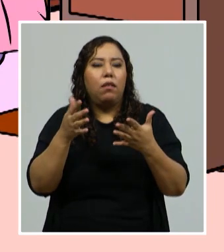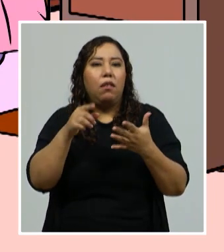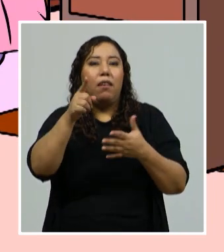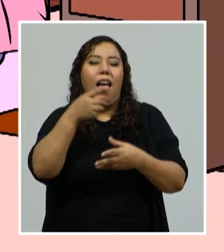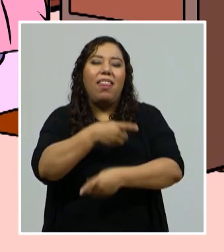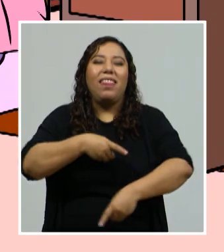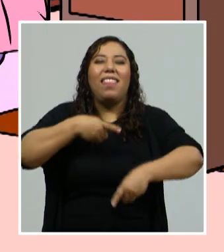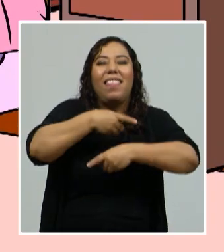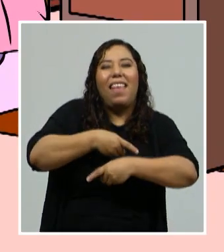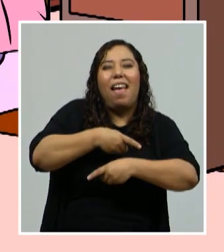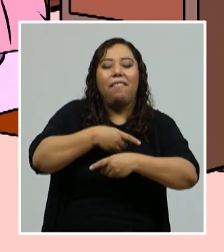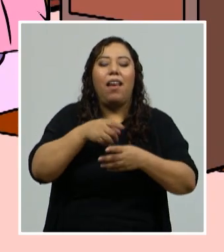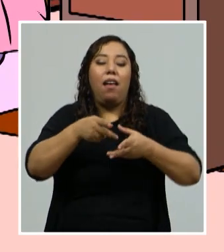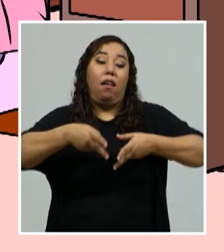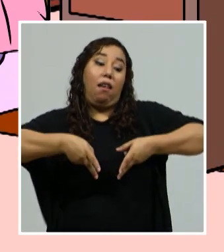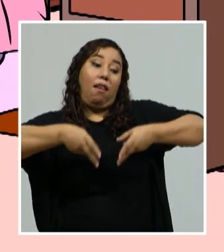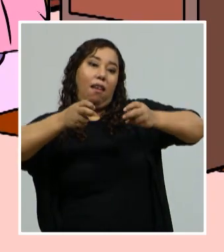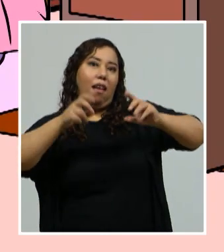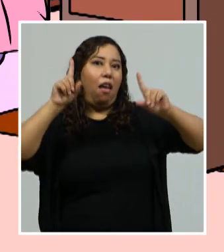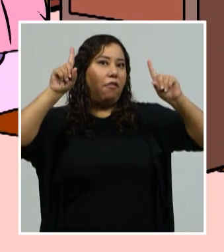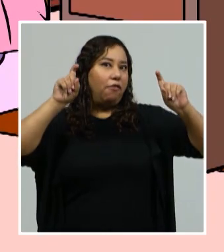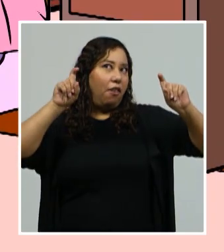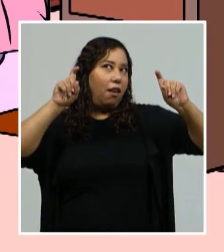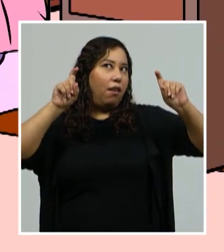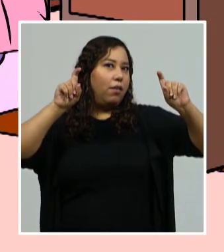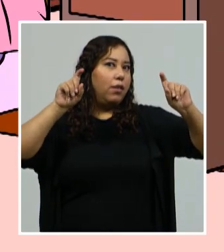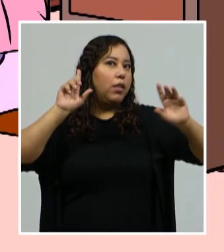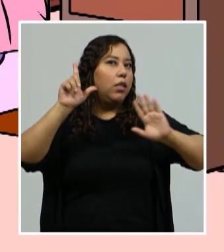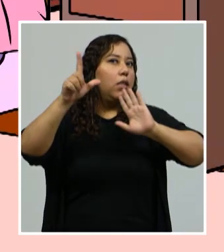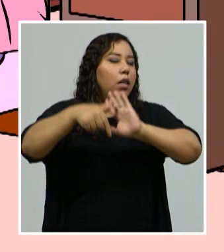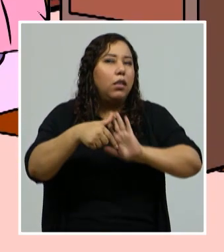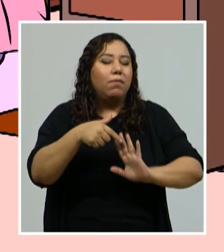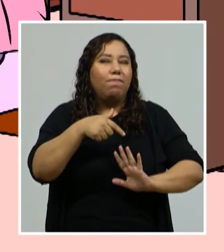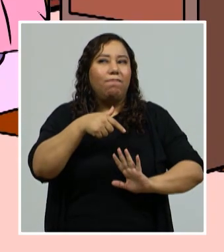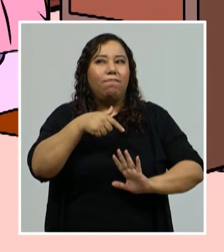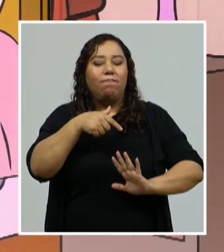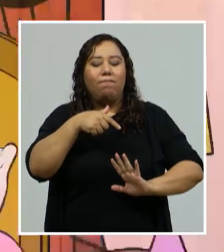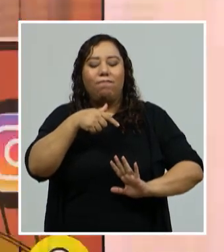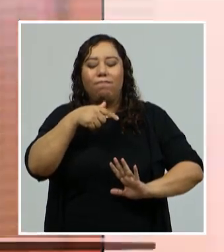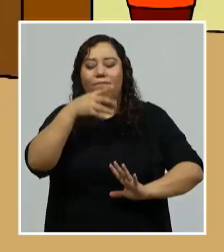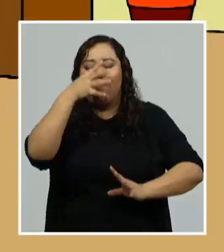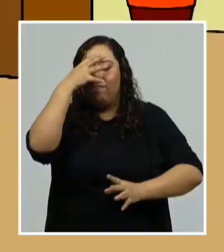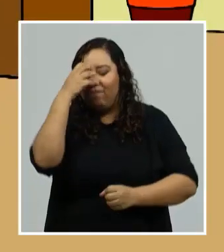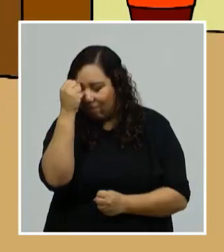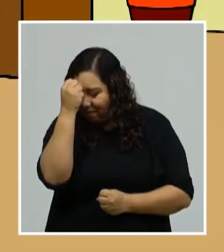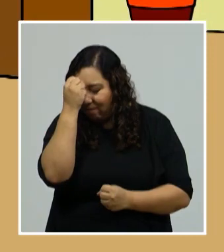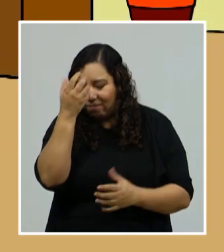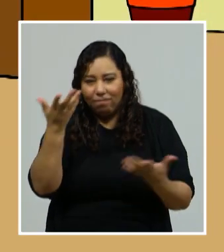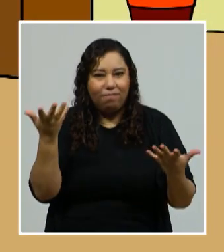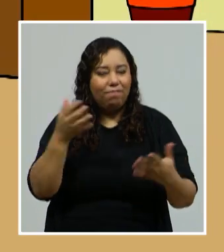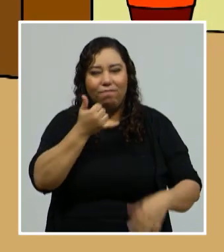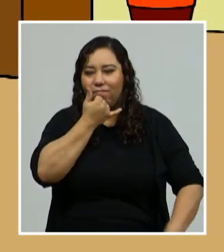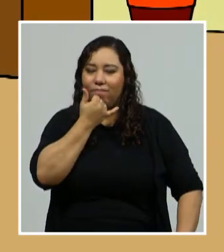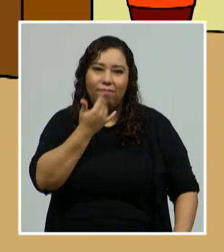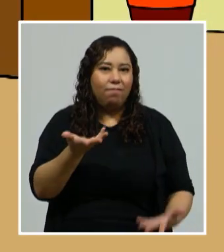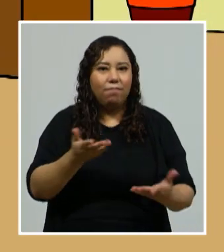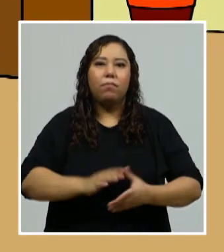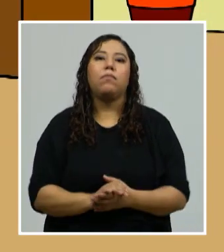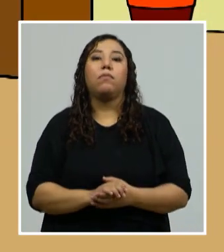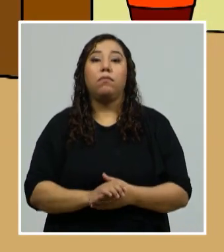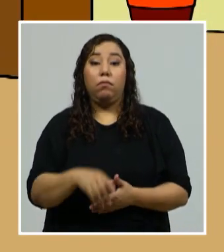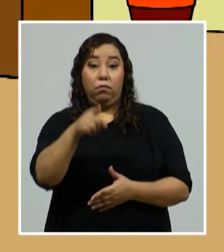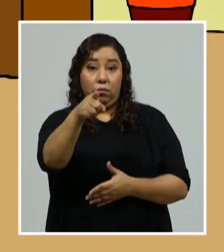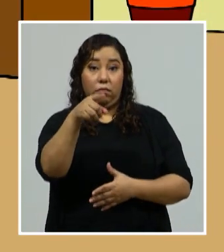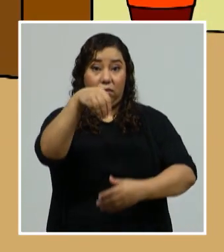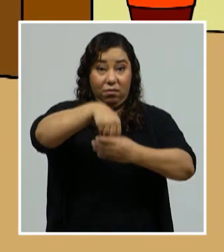ubicación ni subas fotos de las que puedas arrepentirte después. Y si en tus redes sociales está pasando